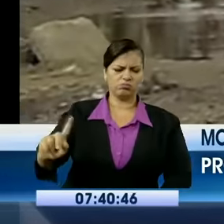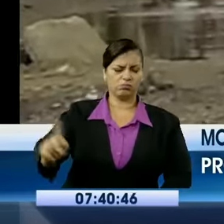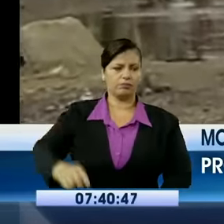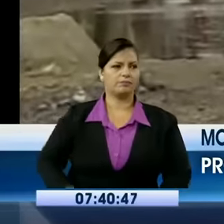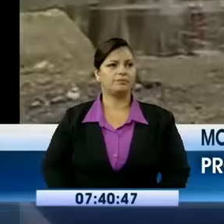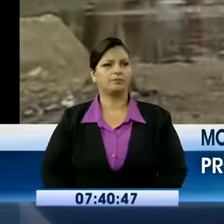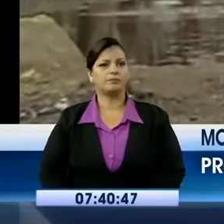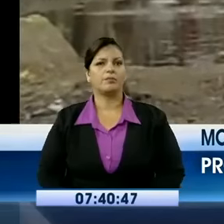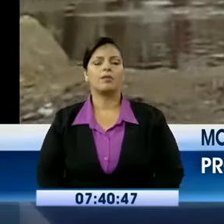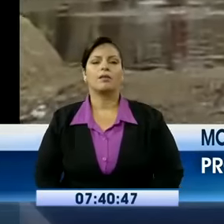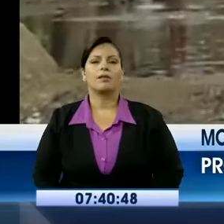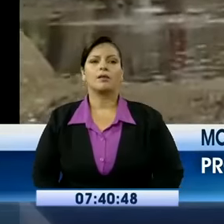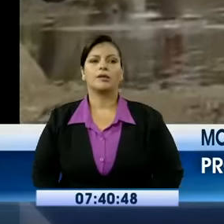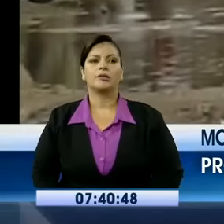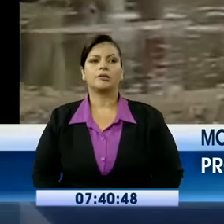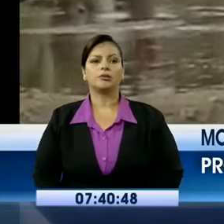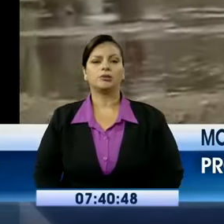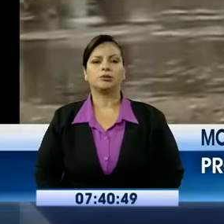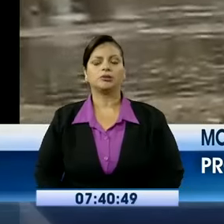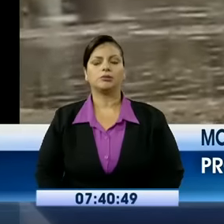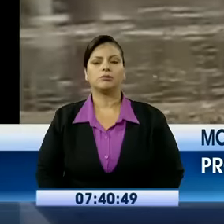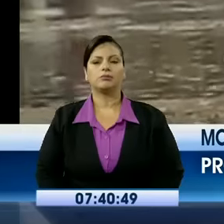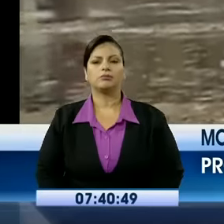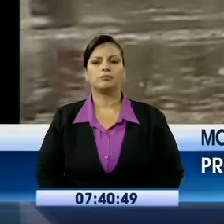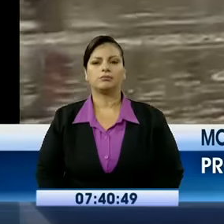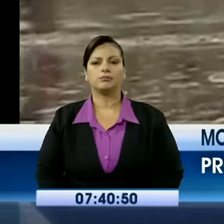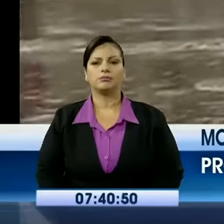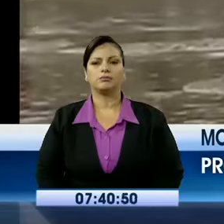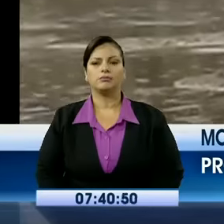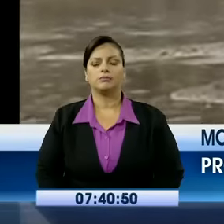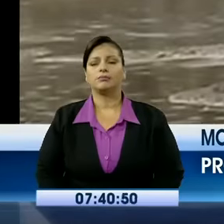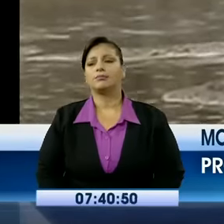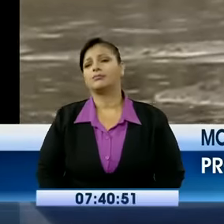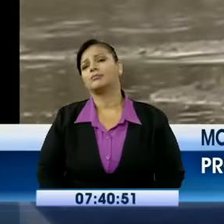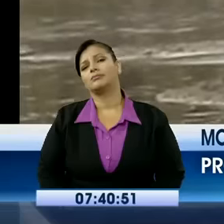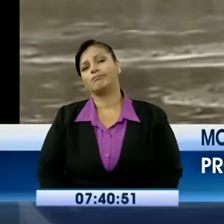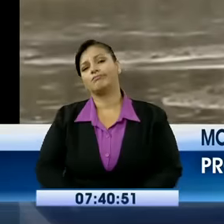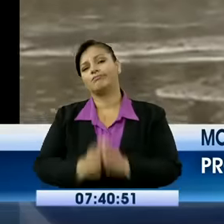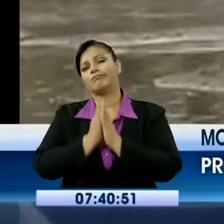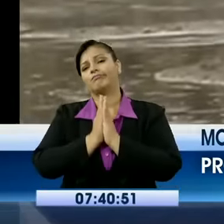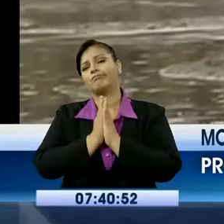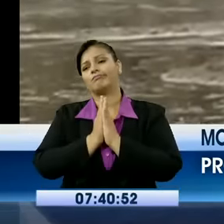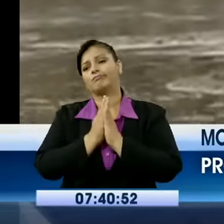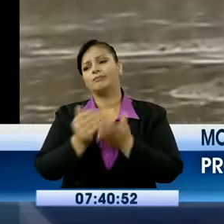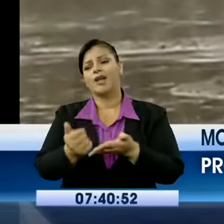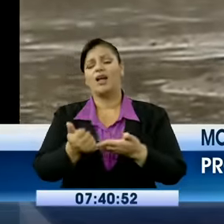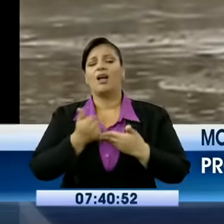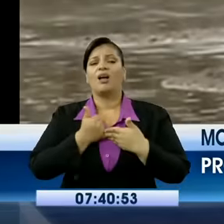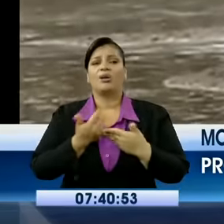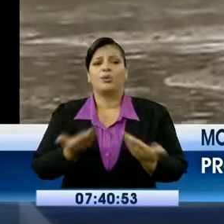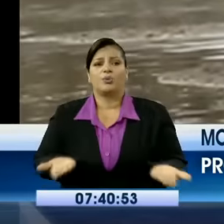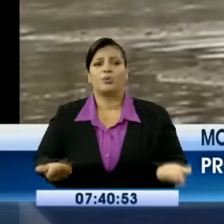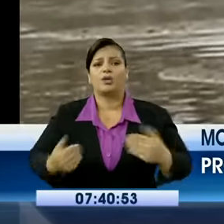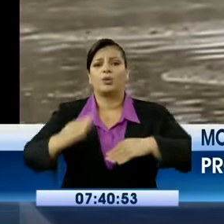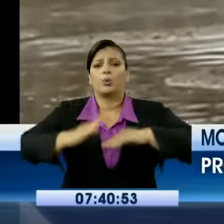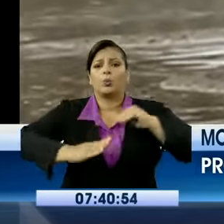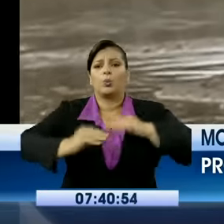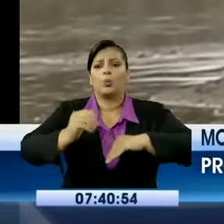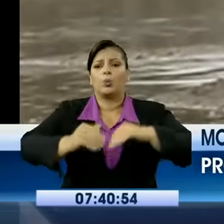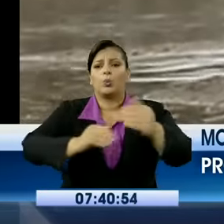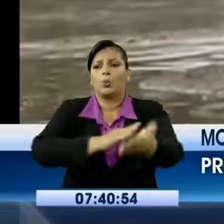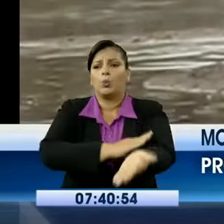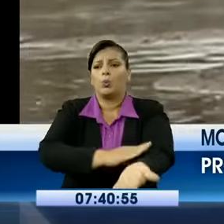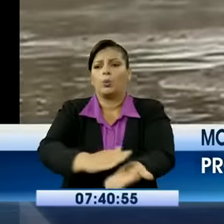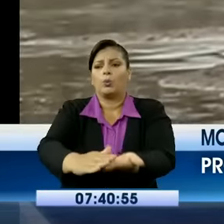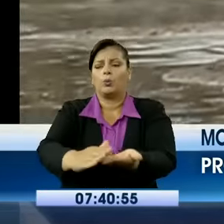¿Qué pedimos al momento, de pronto, la presencia de la hora pública? No sé, que nos vengan a hacer las calles, algo, nadie, nunca nos han puesto